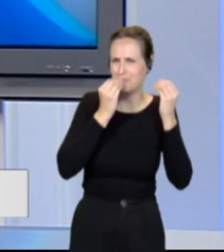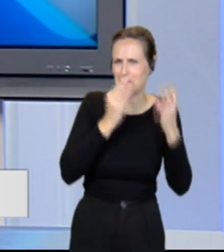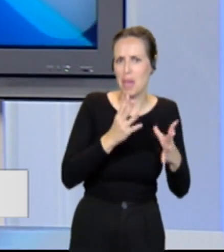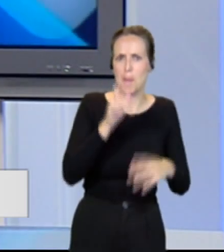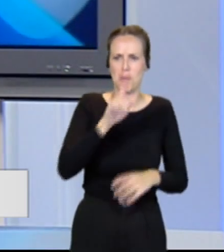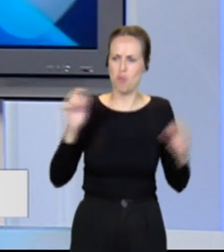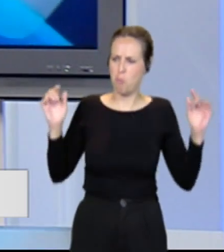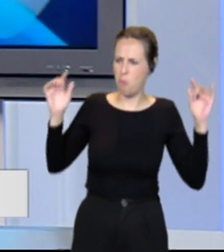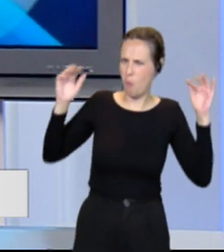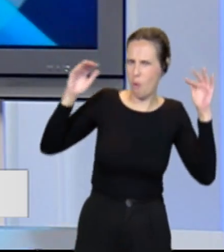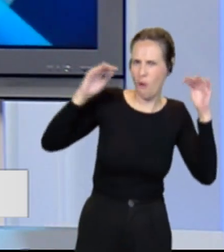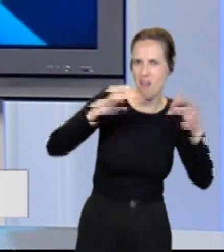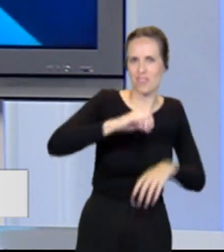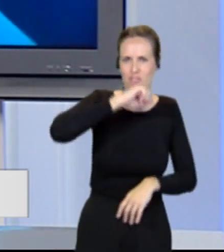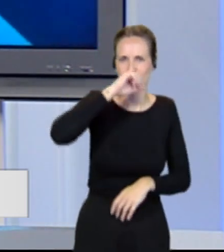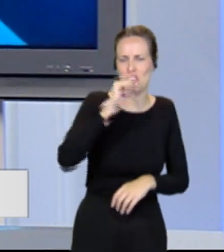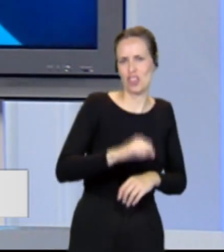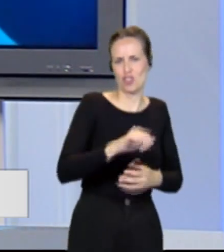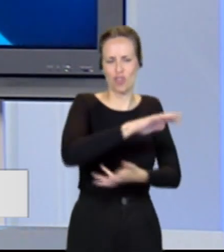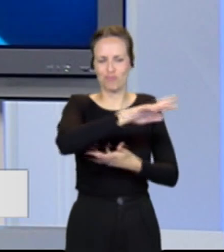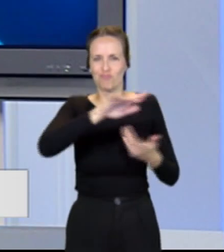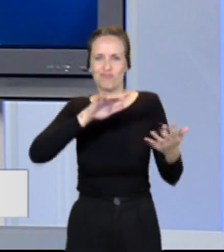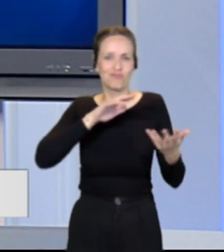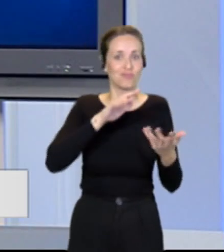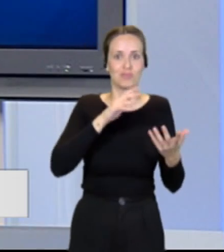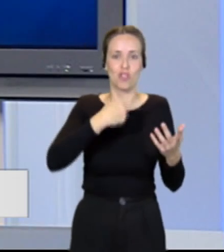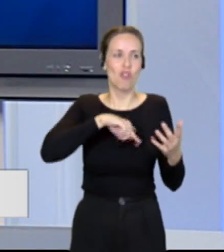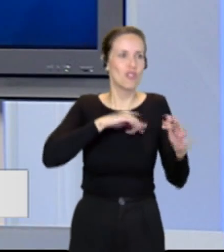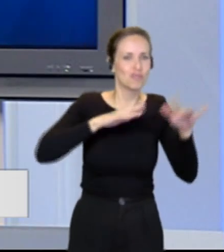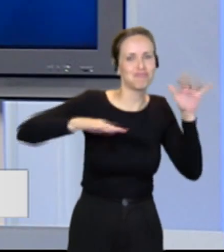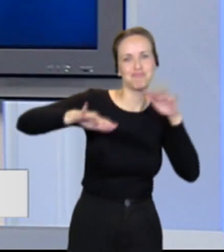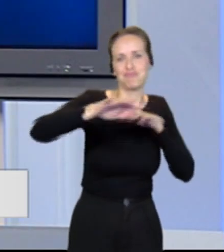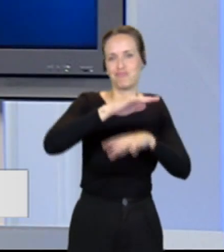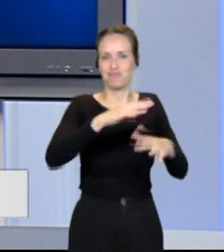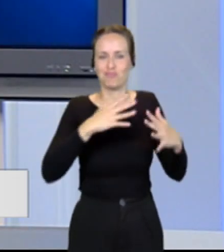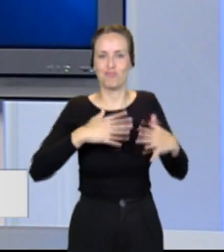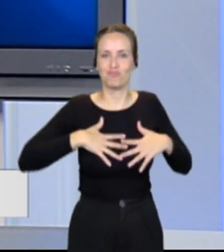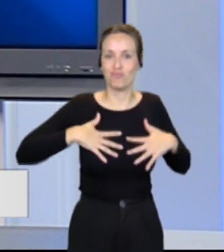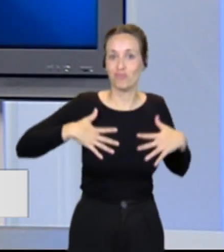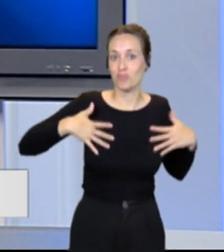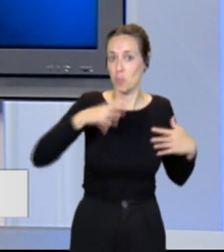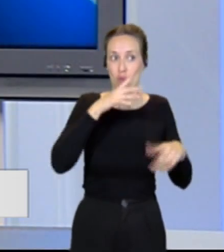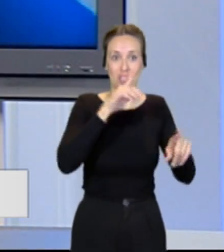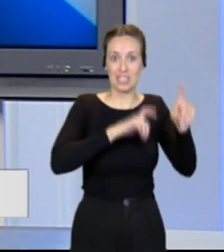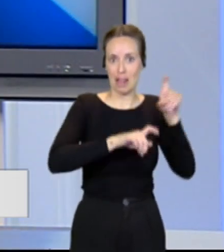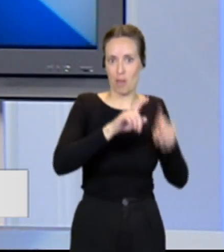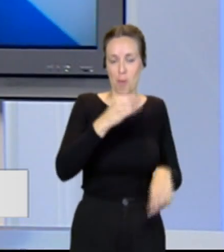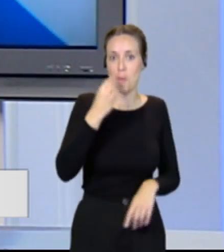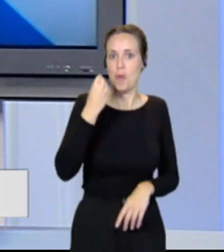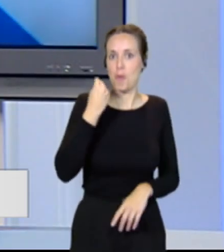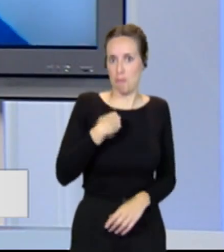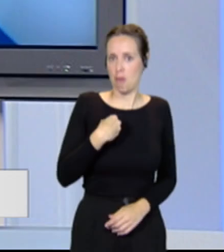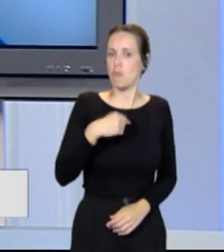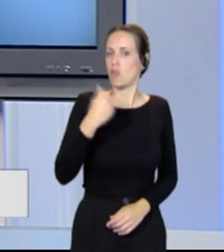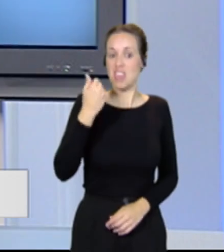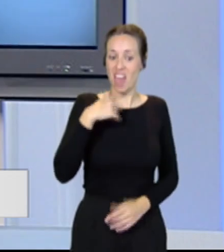público, de afición. Compartimos momentos importantes, vibramos con la selección. Ya reunía a todo el equipo en ese mismo día, en el puesto de banda